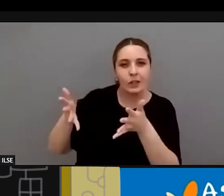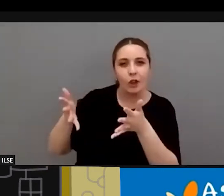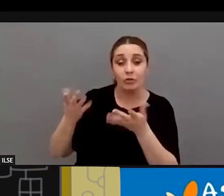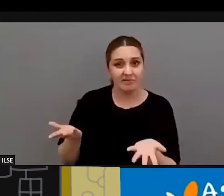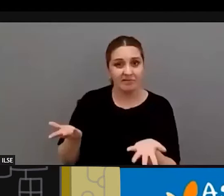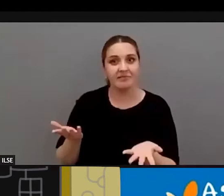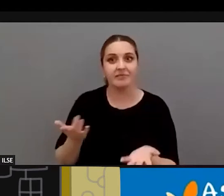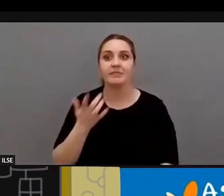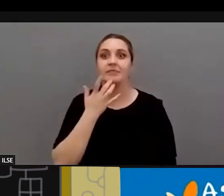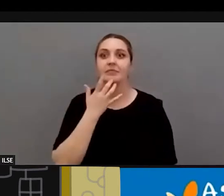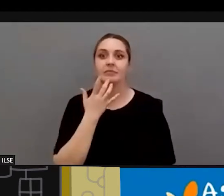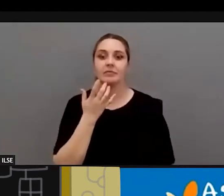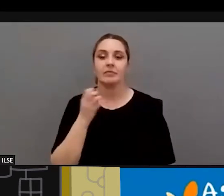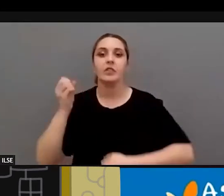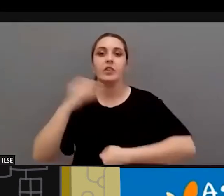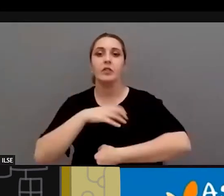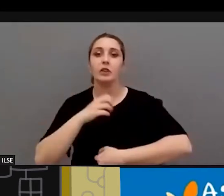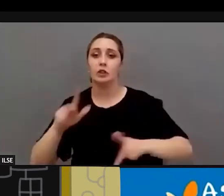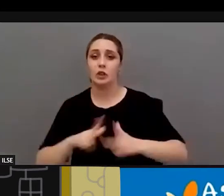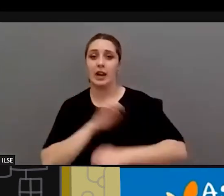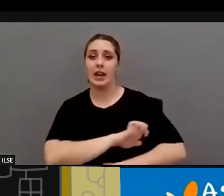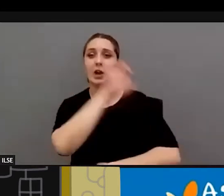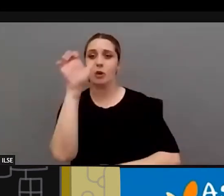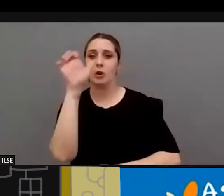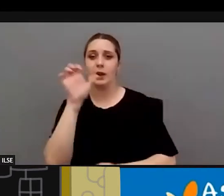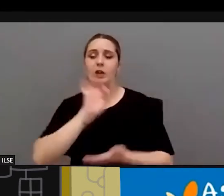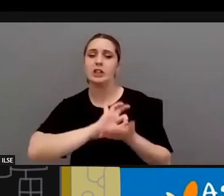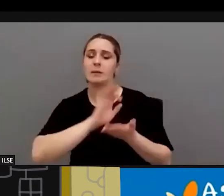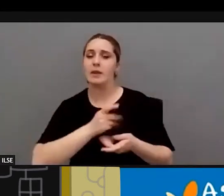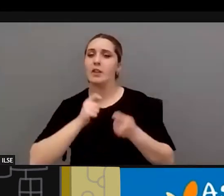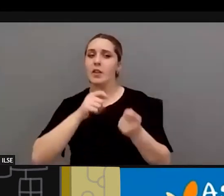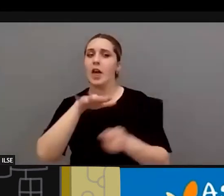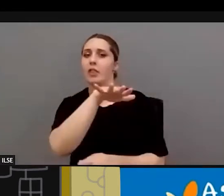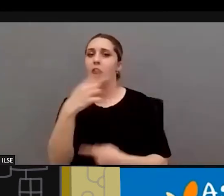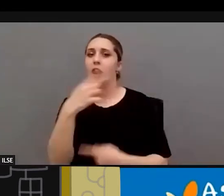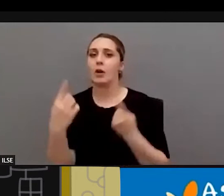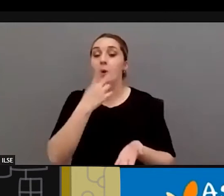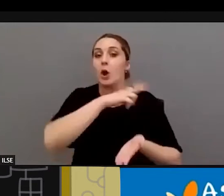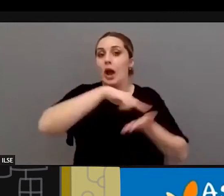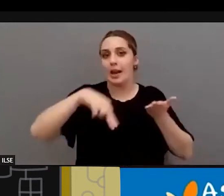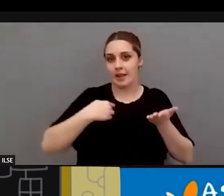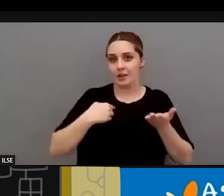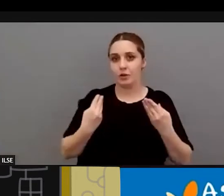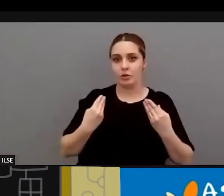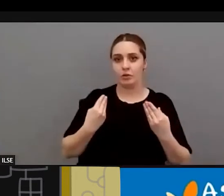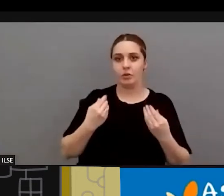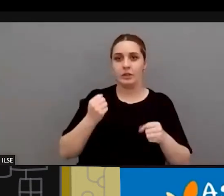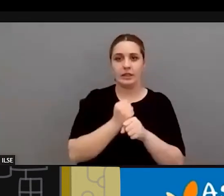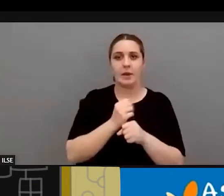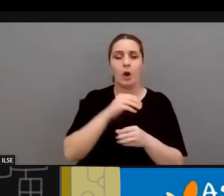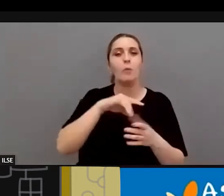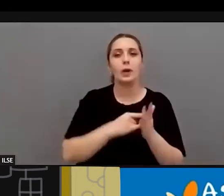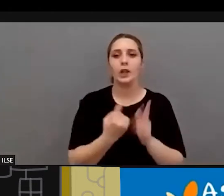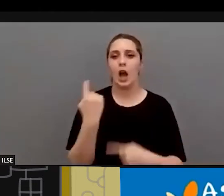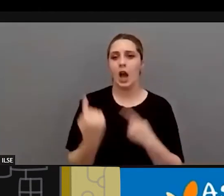por ejemplo con los fondos sociales europeos se presta servicio en determinadas zonas en Galicia por ejemplo donde yo trabajo con algunos proyectos